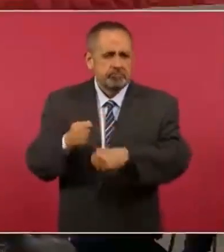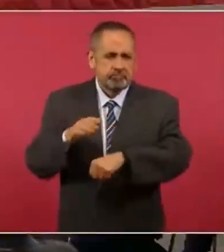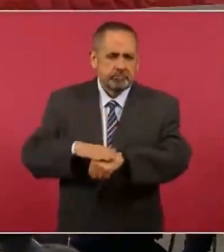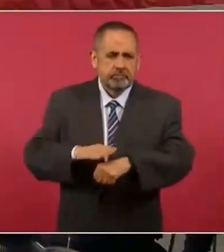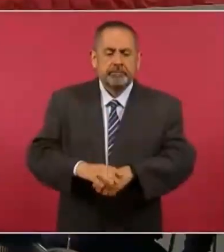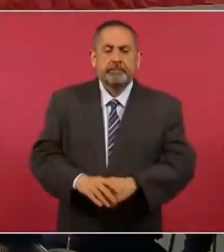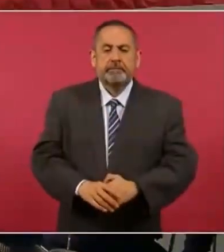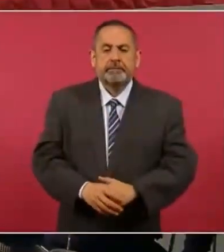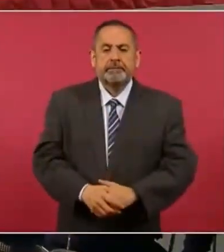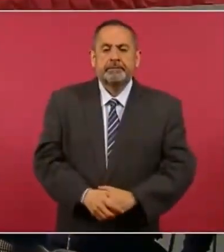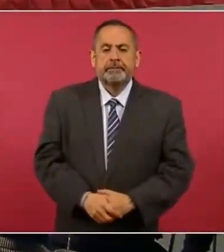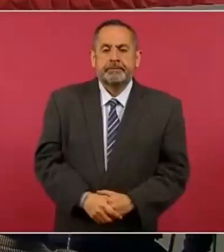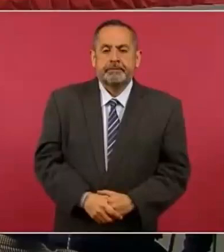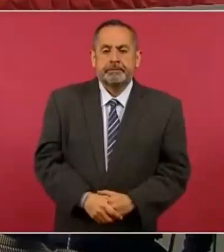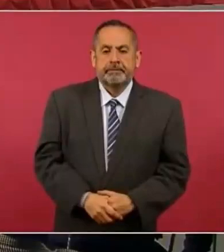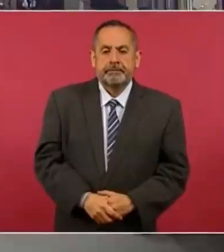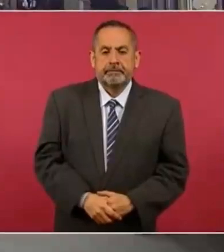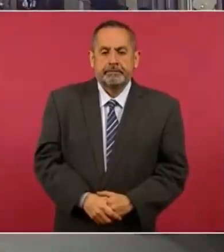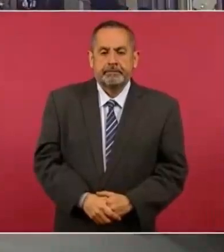repetir los nombres de Jesús?